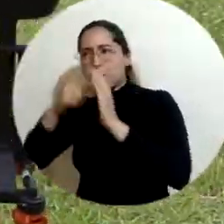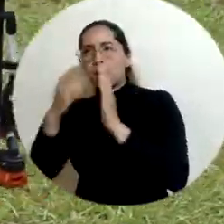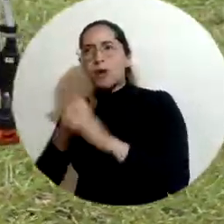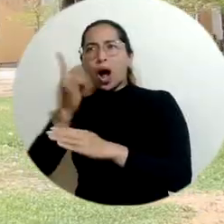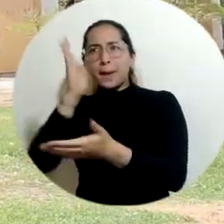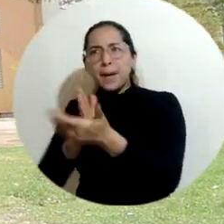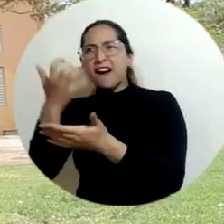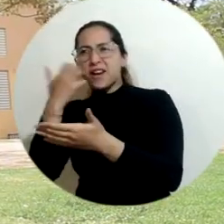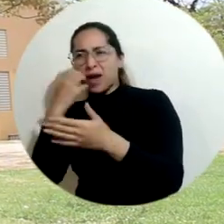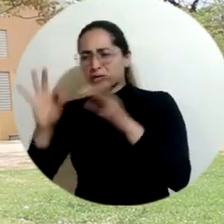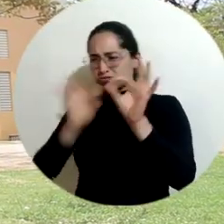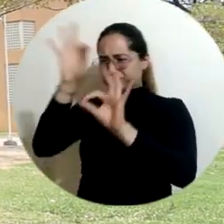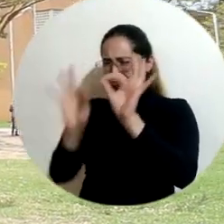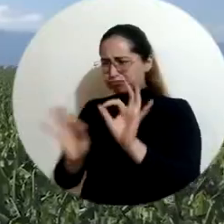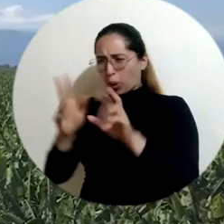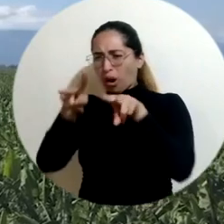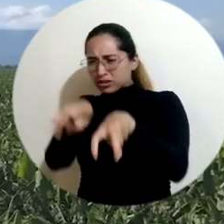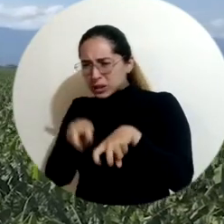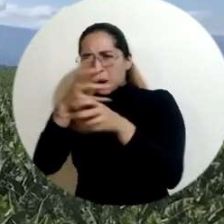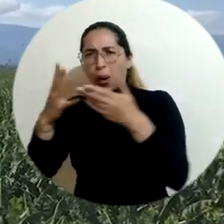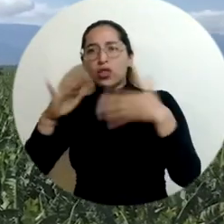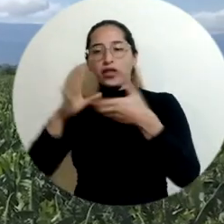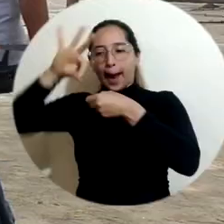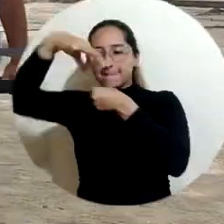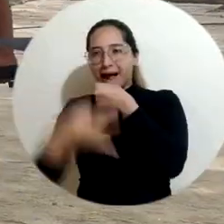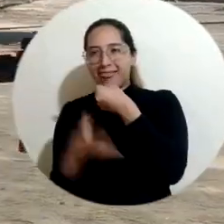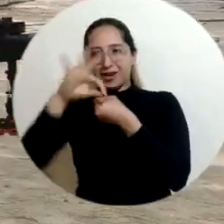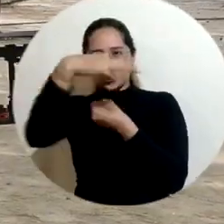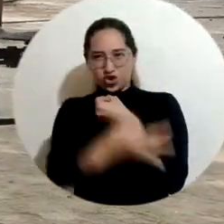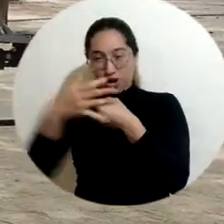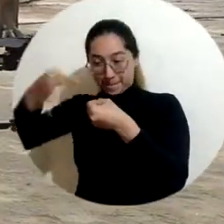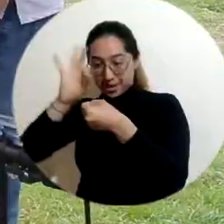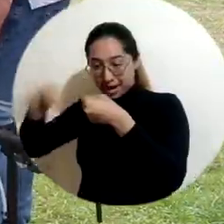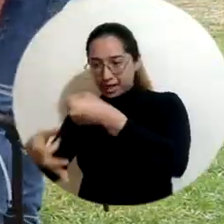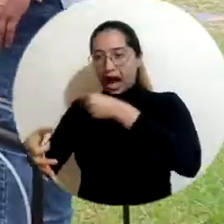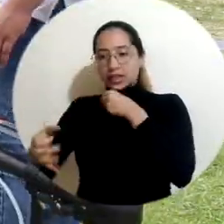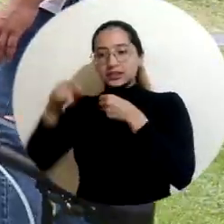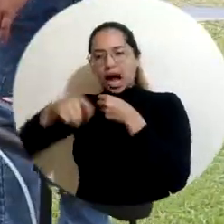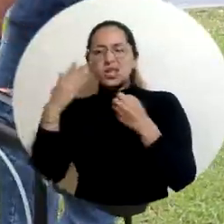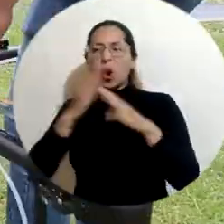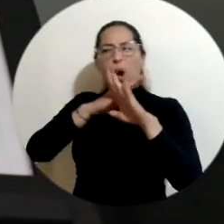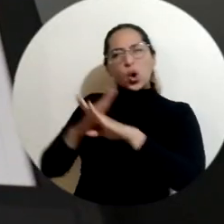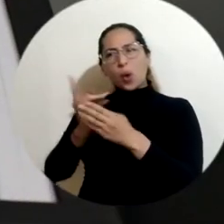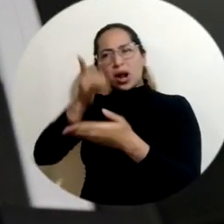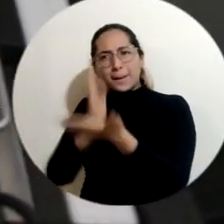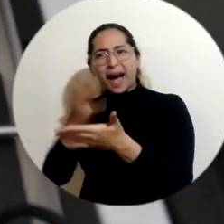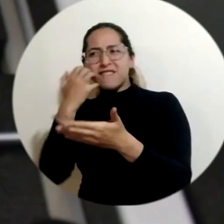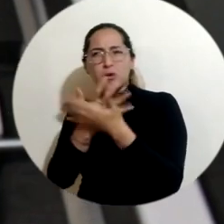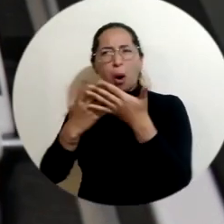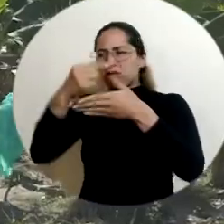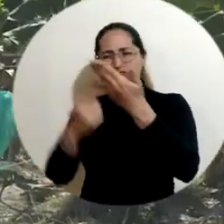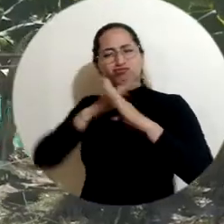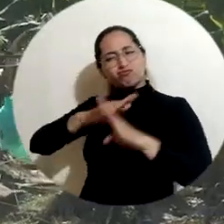de enfermedades, plagas y otras condiciones en cultivos de banano en el Magdalena y La Guajira mediante dos dispositivos inteligentes y se